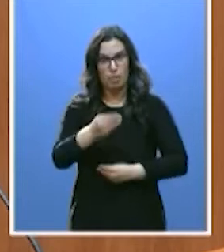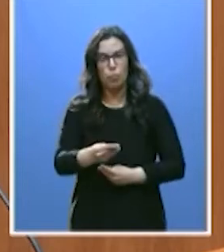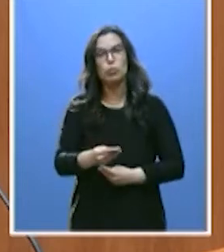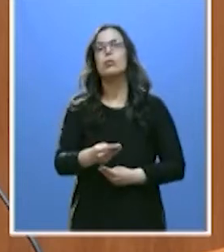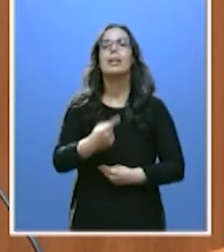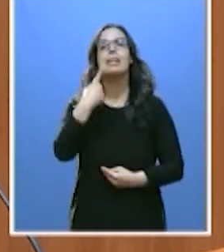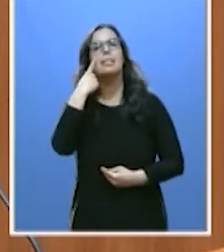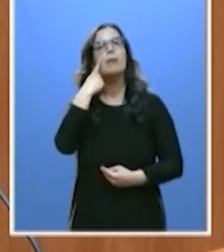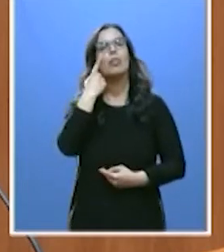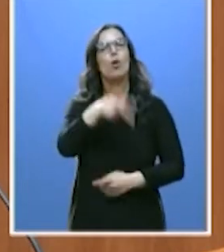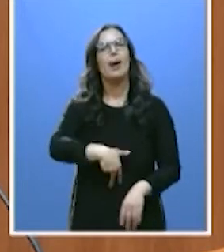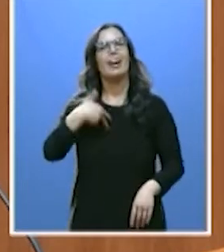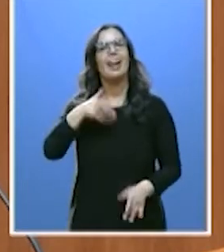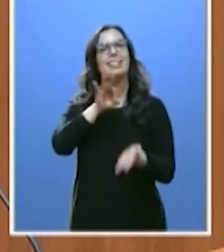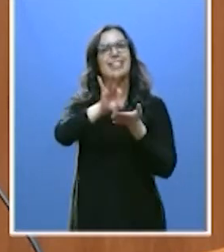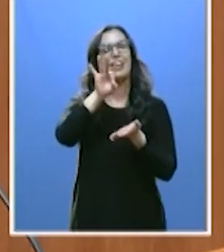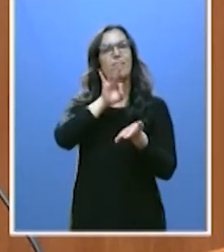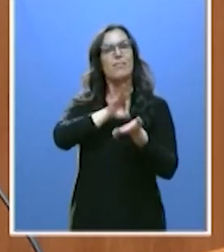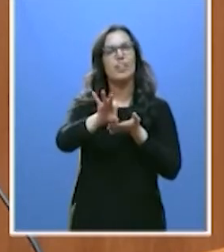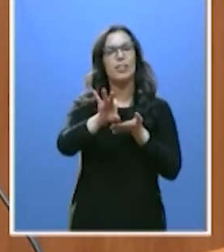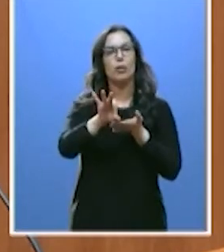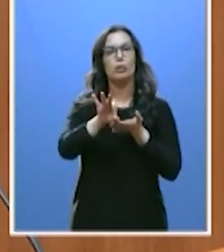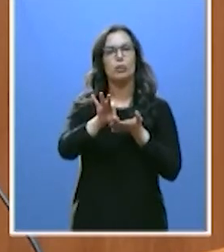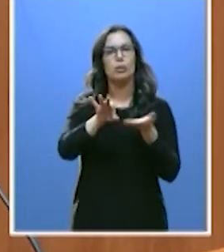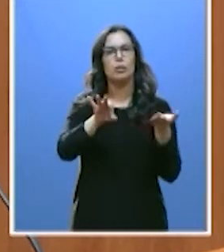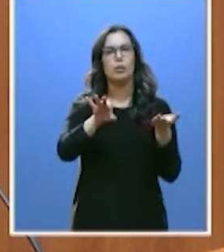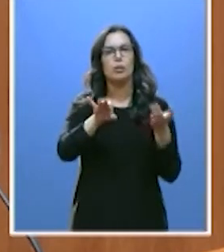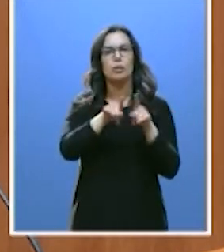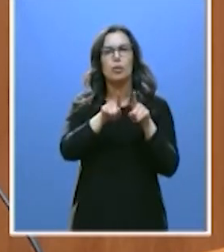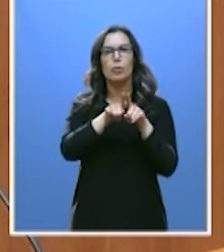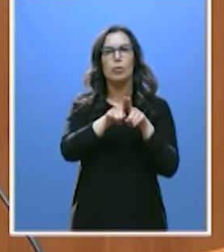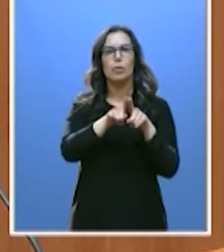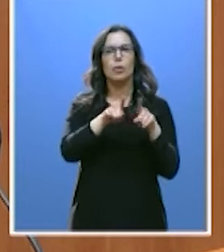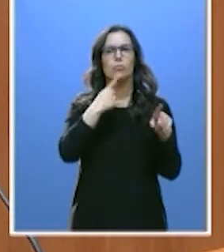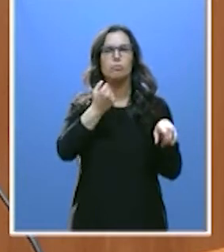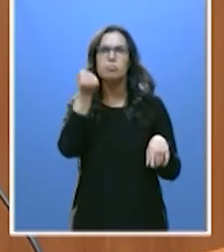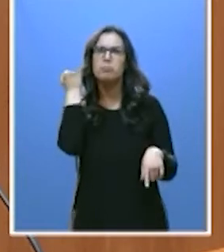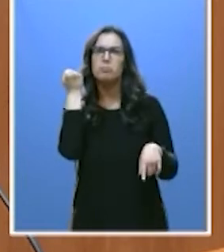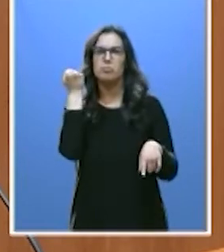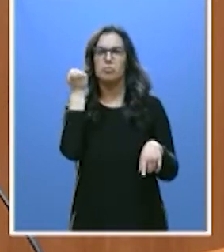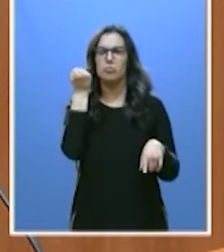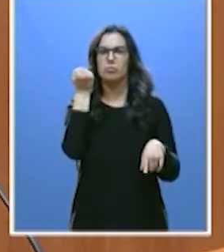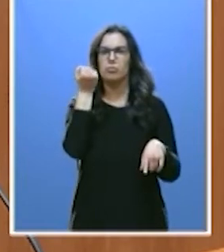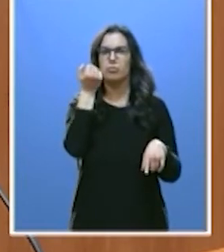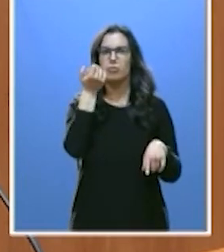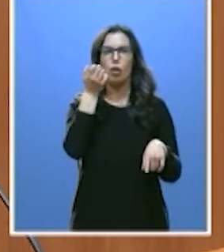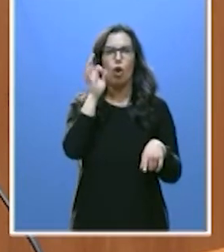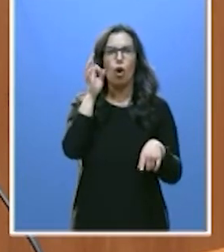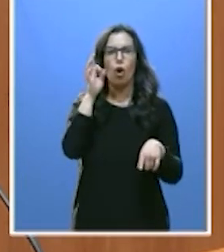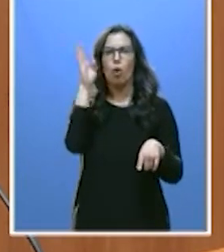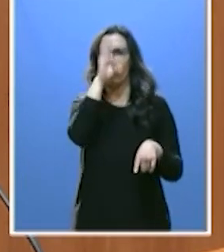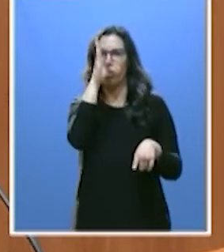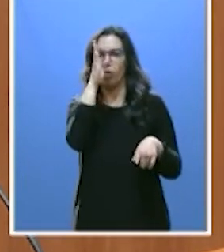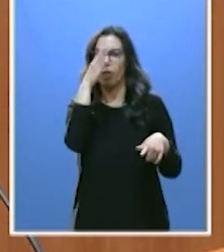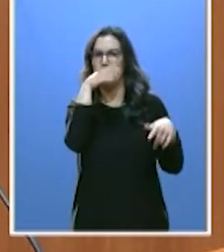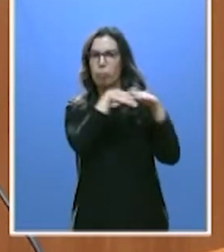la Inspección General de Servicios no ha ocultado, no ha metido debajo de un cajón ninguna de las denuncias que se han presentado.